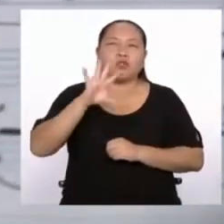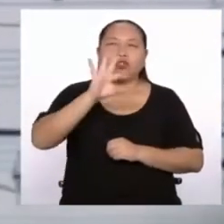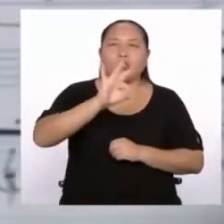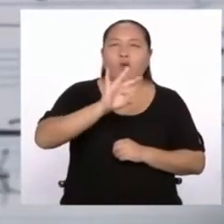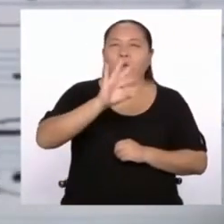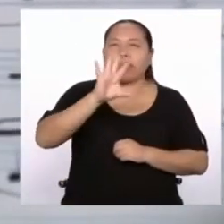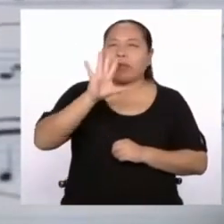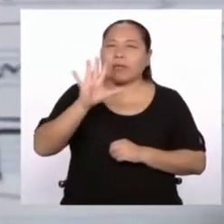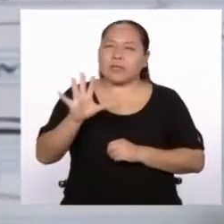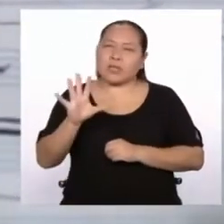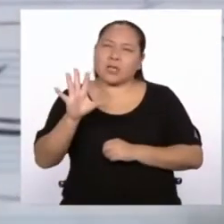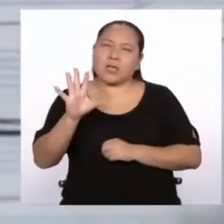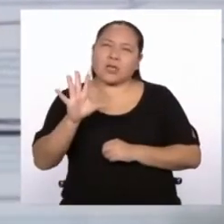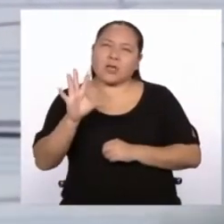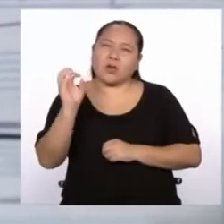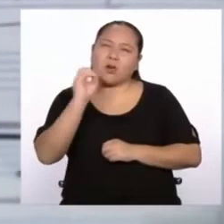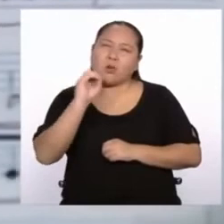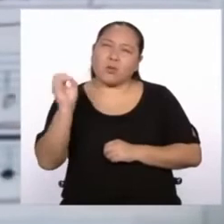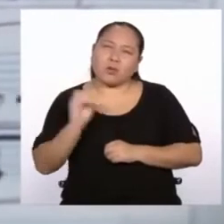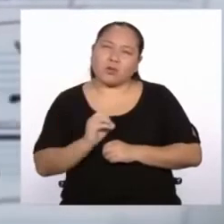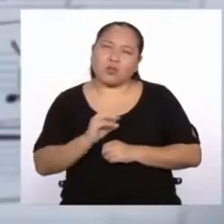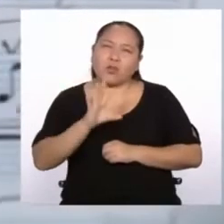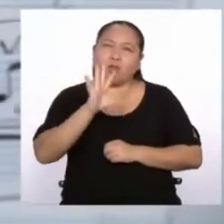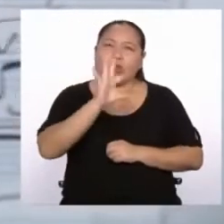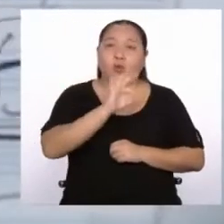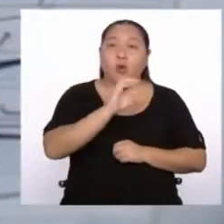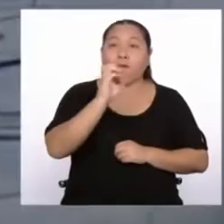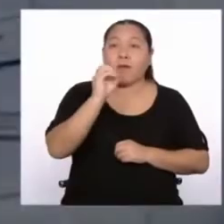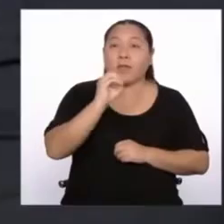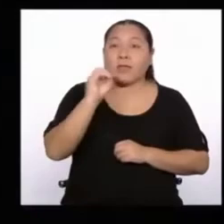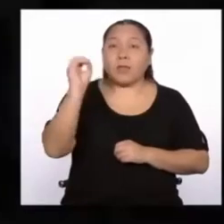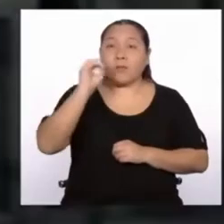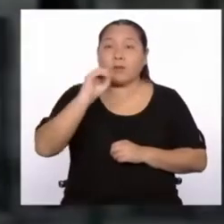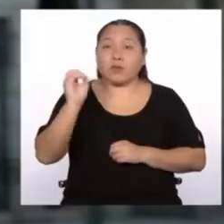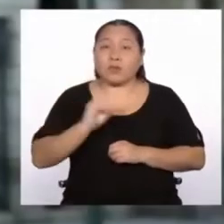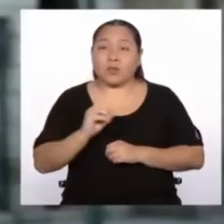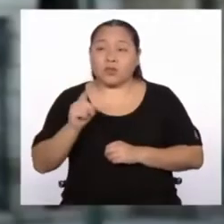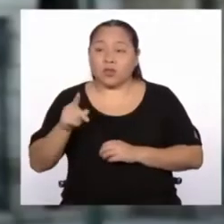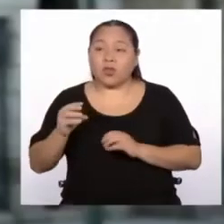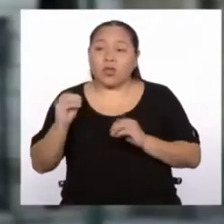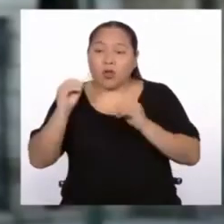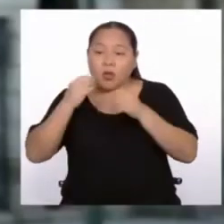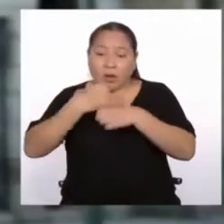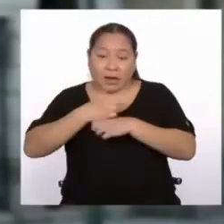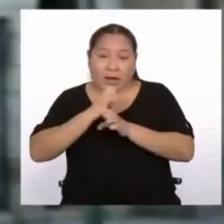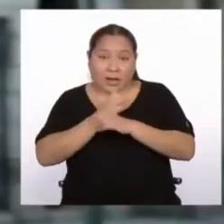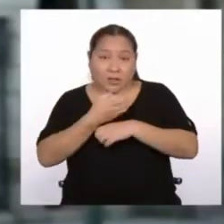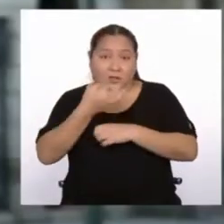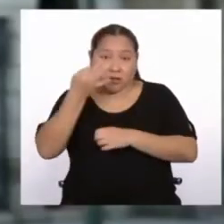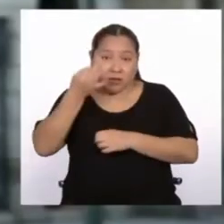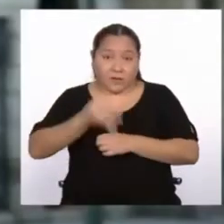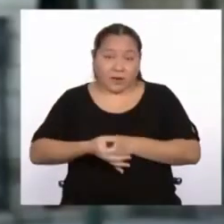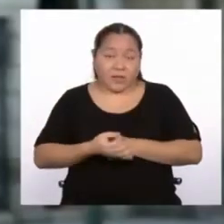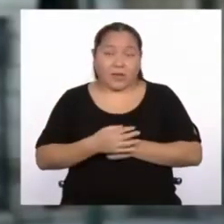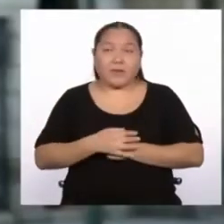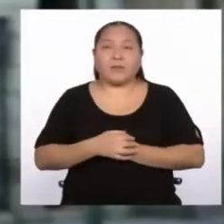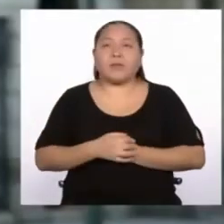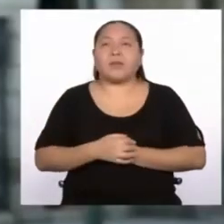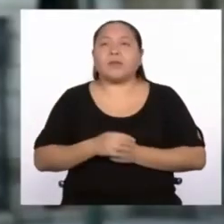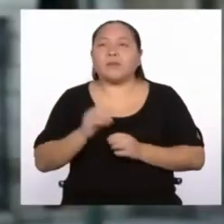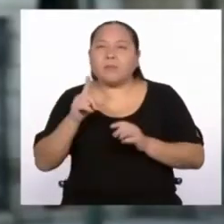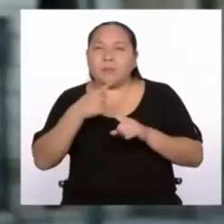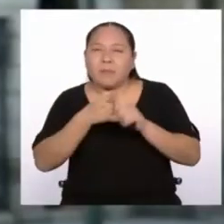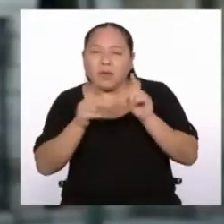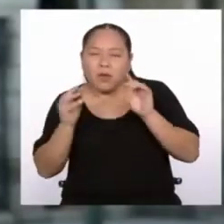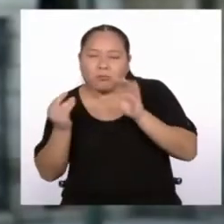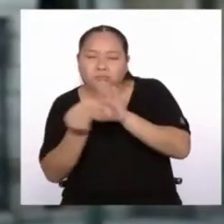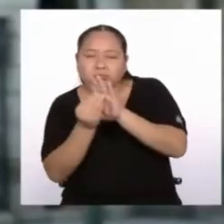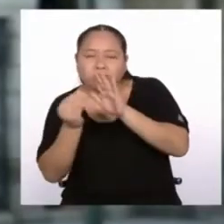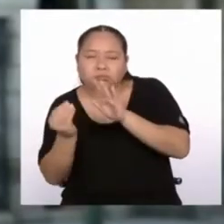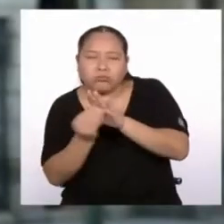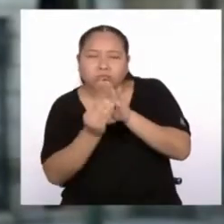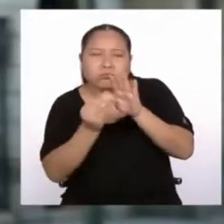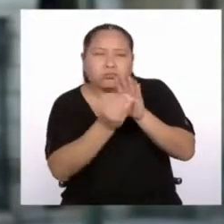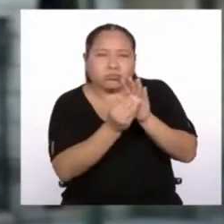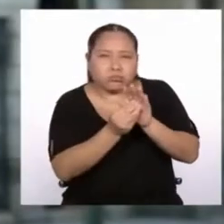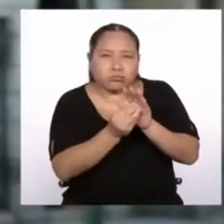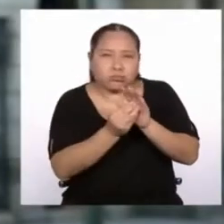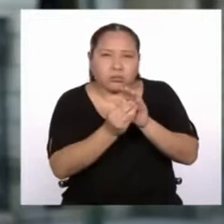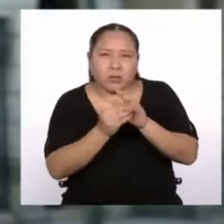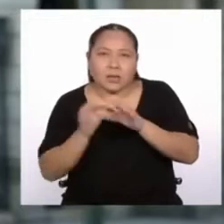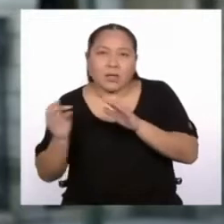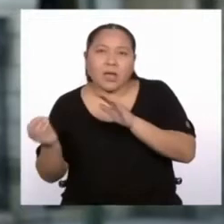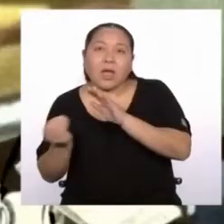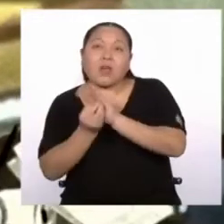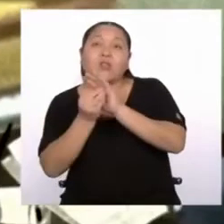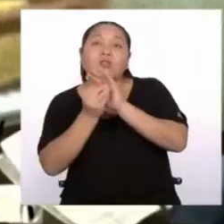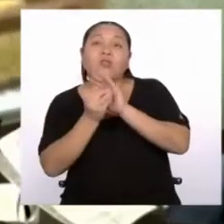o 90% de lo que hizo Bernardo Alcedo en 1821 pero también ahí hay algunos acompasamientos que incluyó